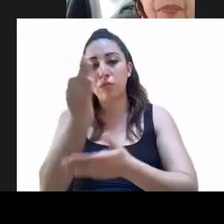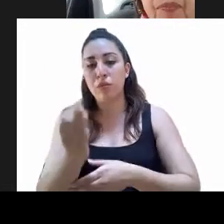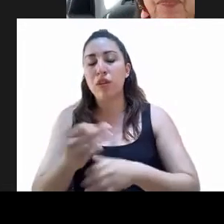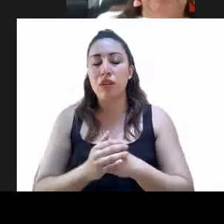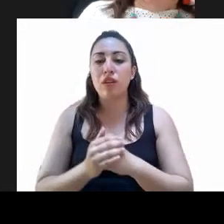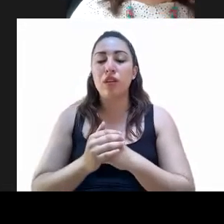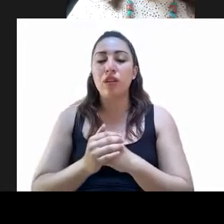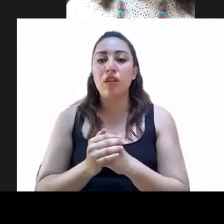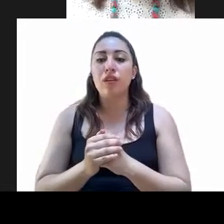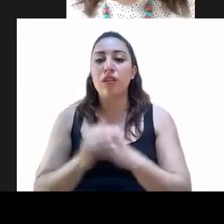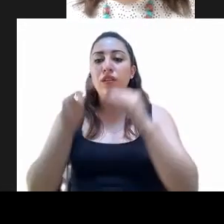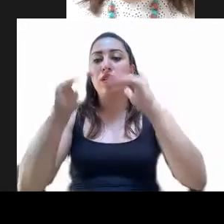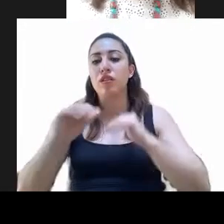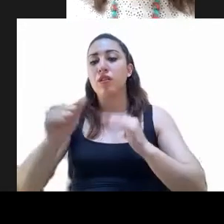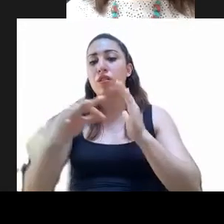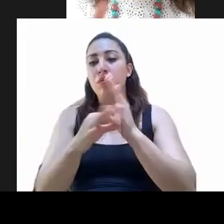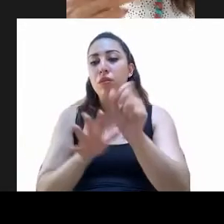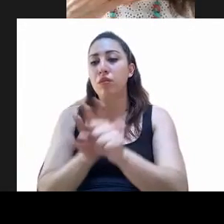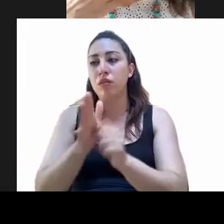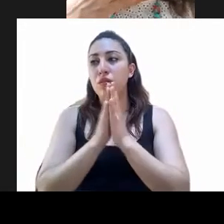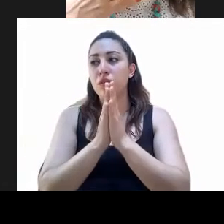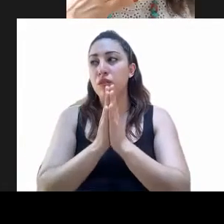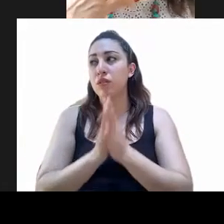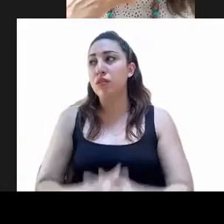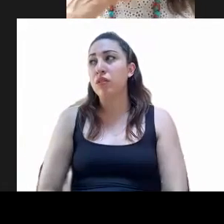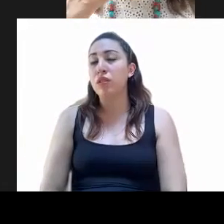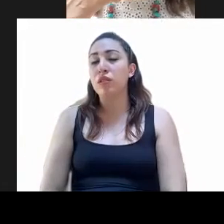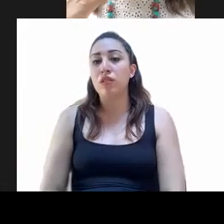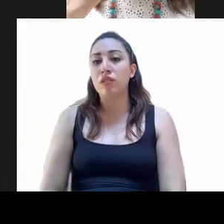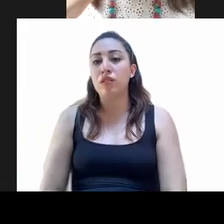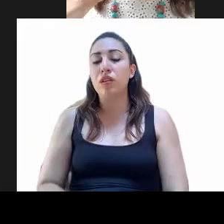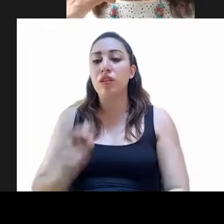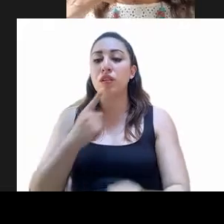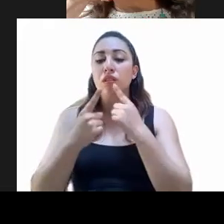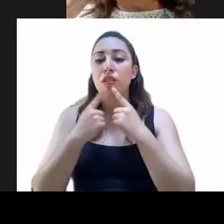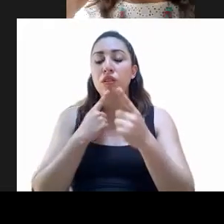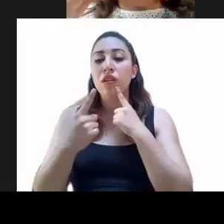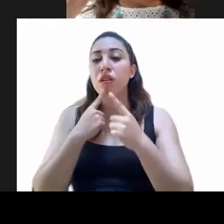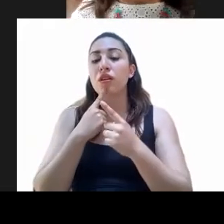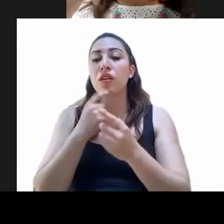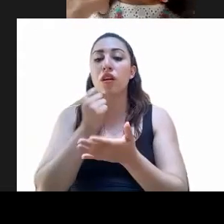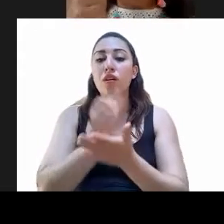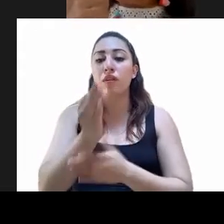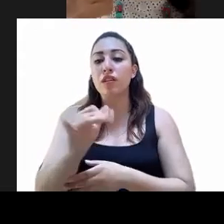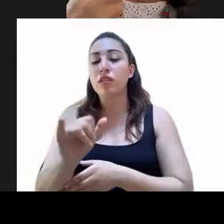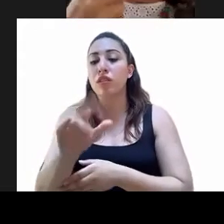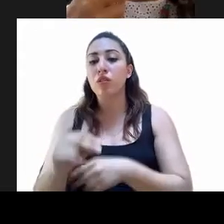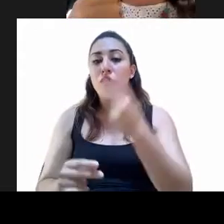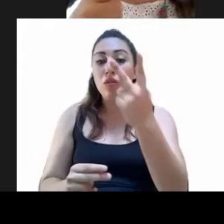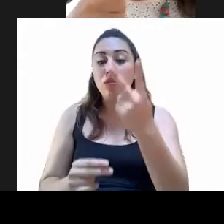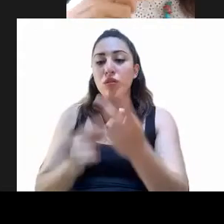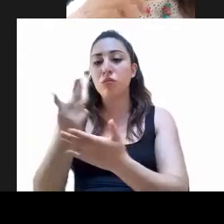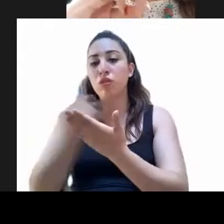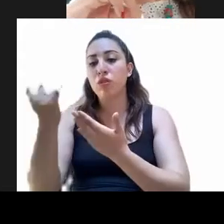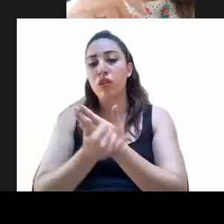el punto número cuatro del orden del día relativo a la discusión y, en su caso, aprobación de dos proyectos de dictamen. En